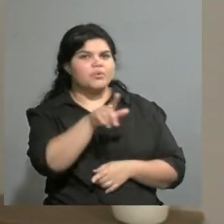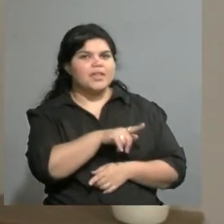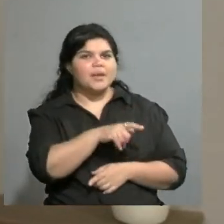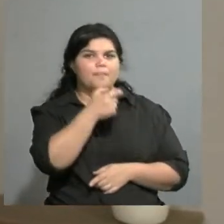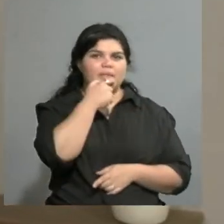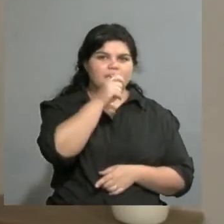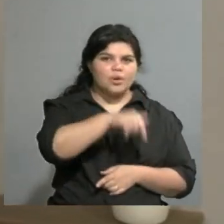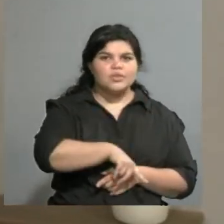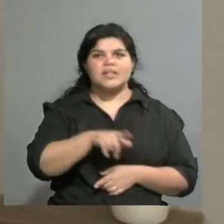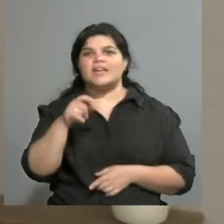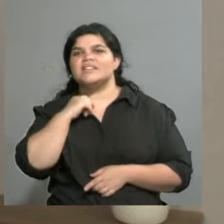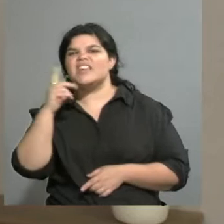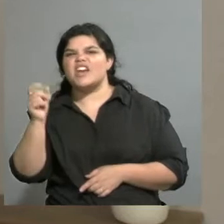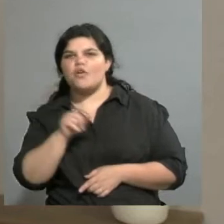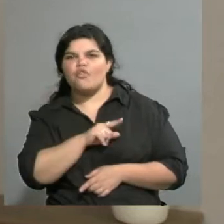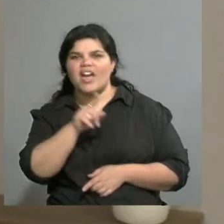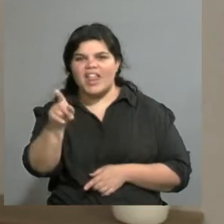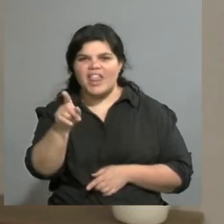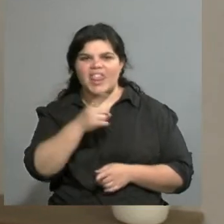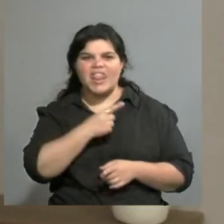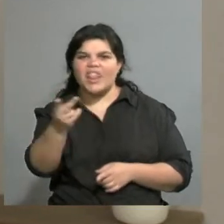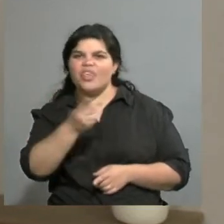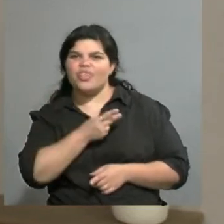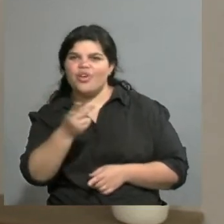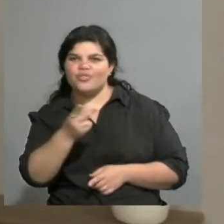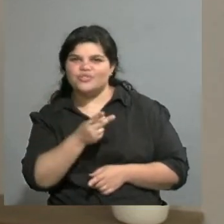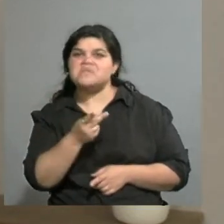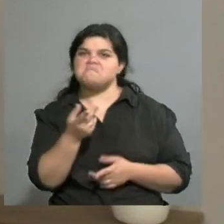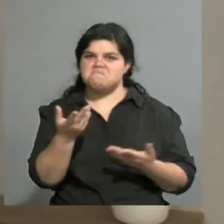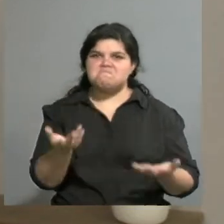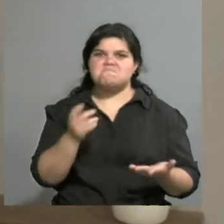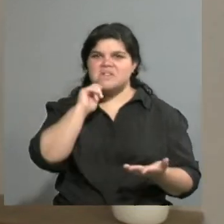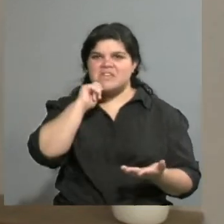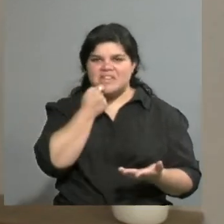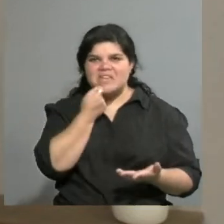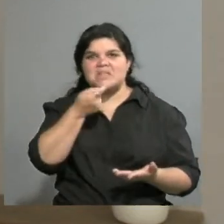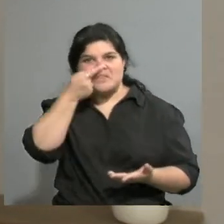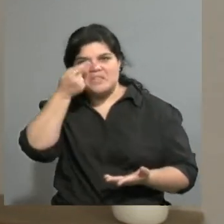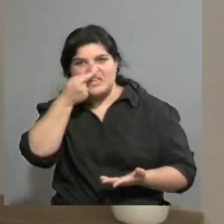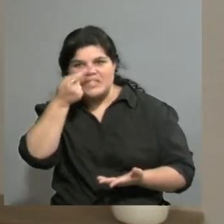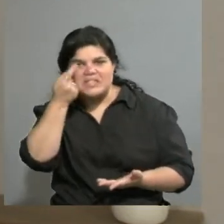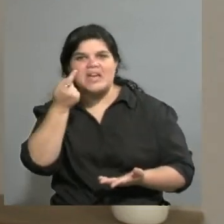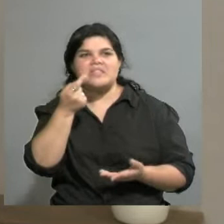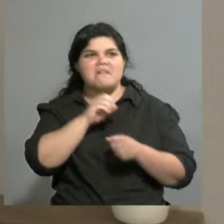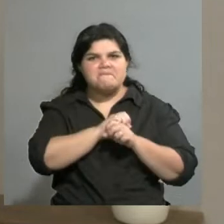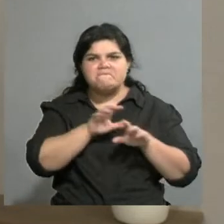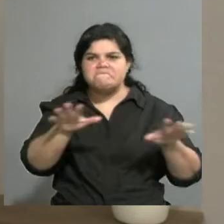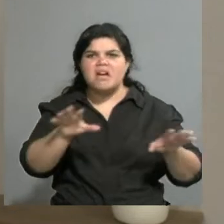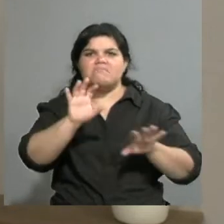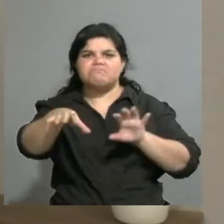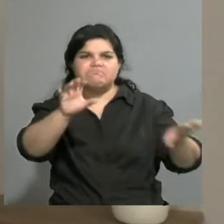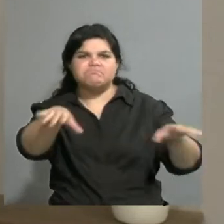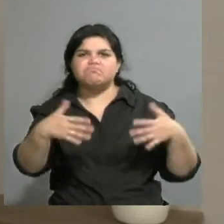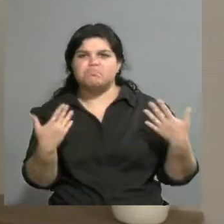Eso me encantó. Eso mientras más abarquen, la gente quiere ver propuestas. Así es que realmente también es interesante que se llegue con la 208